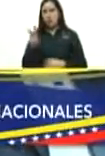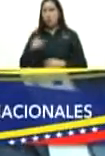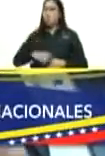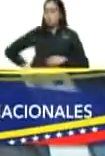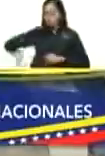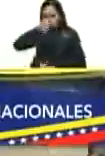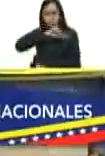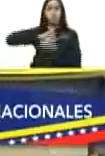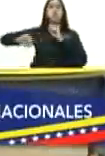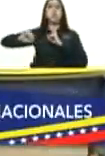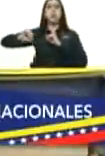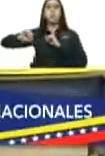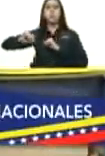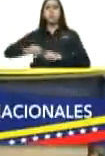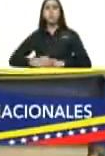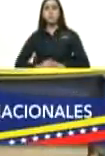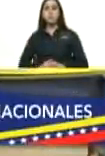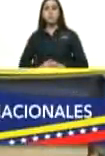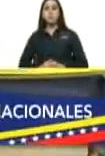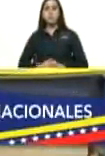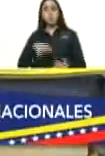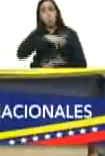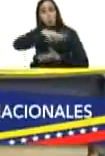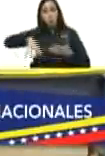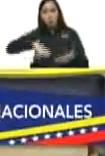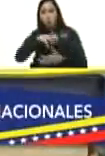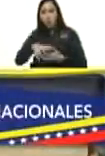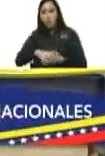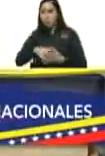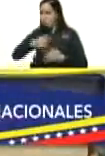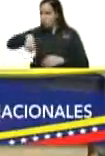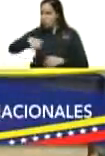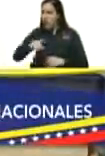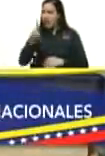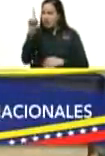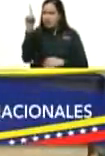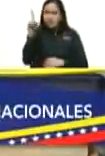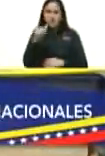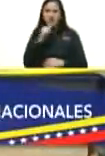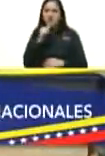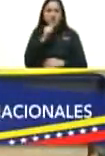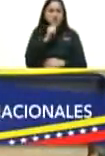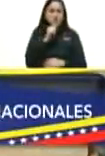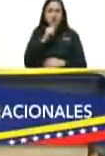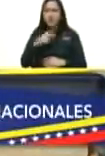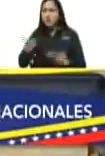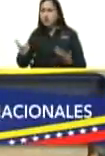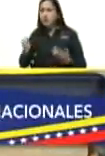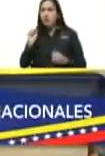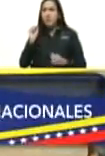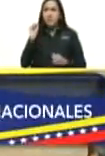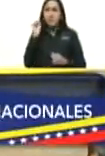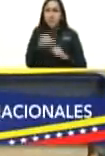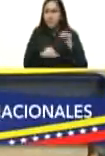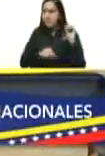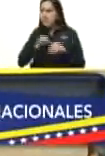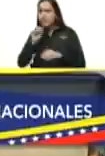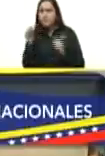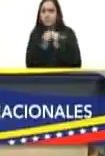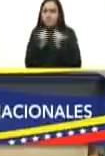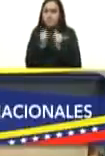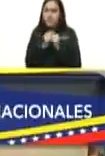enfrentamos problema levanten la mano y lance la primera piedra el que no tenga